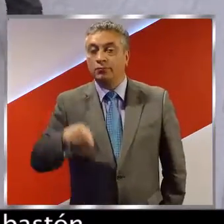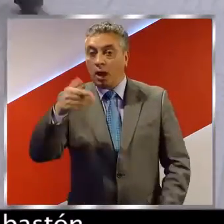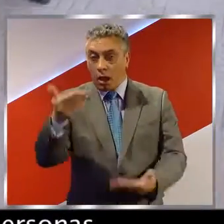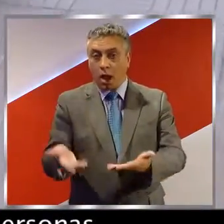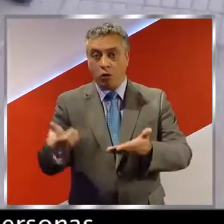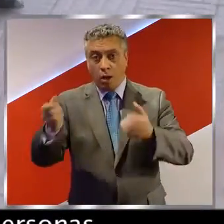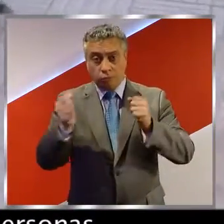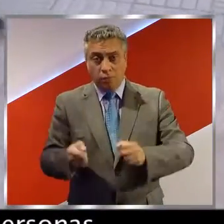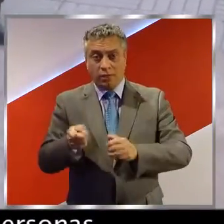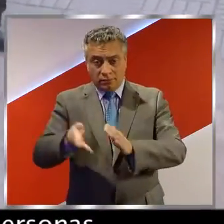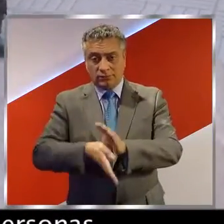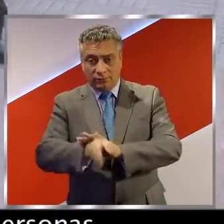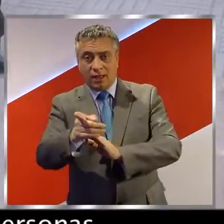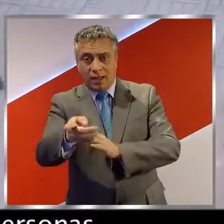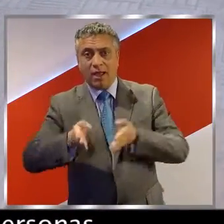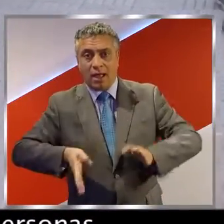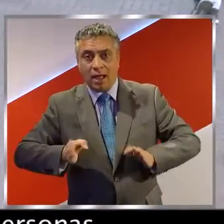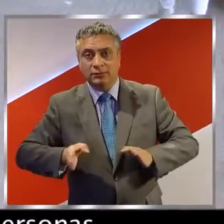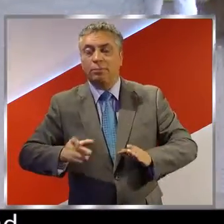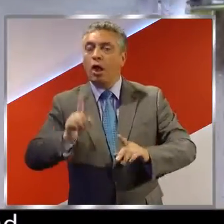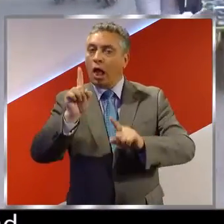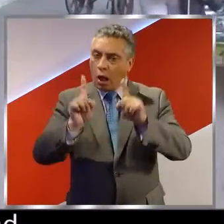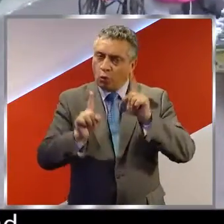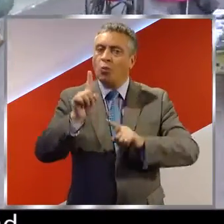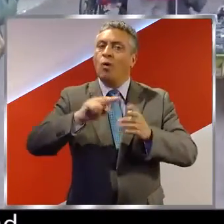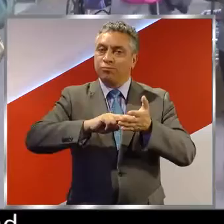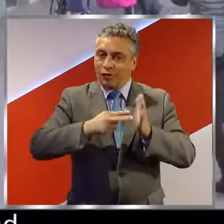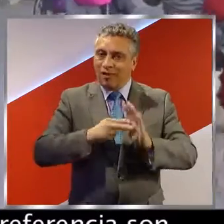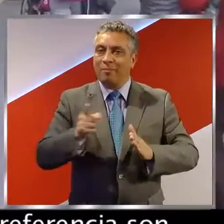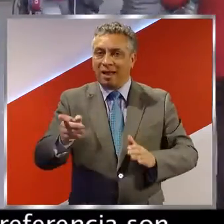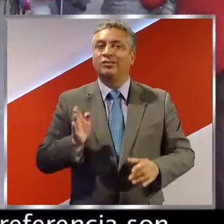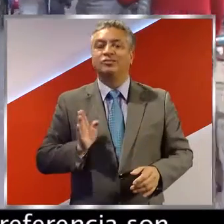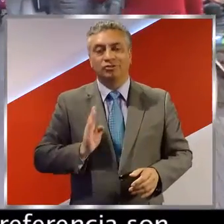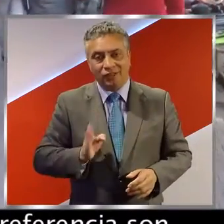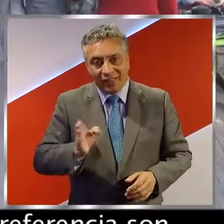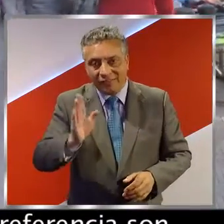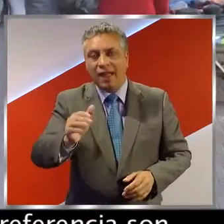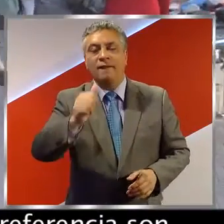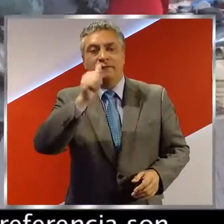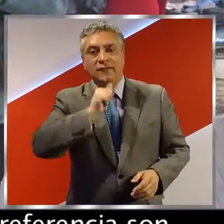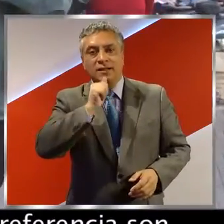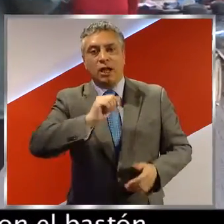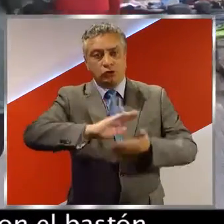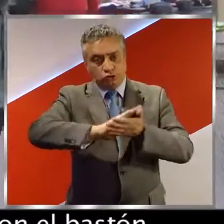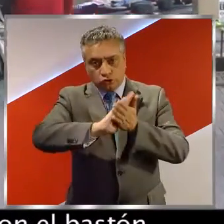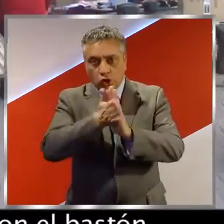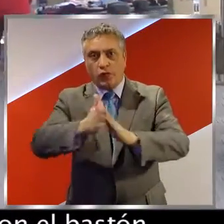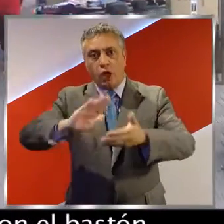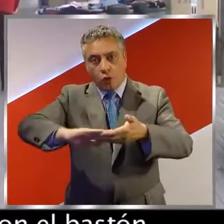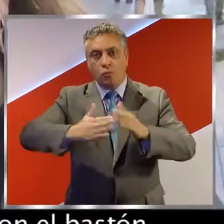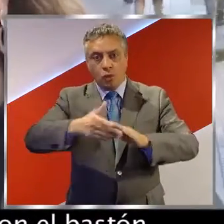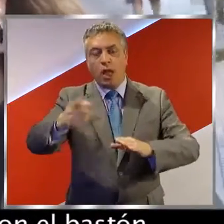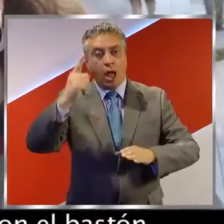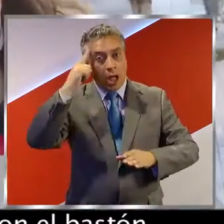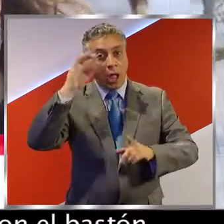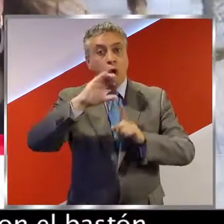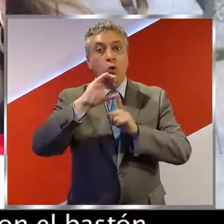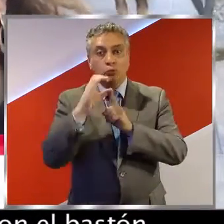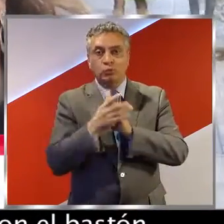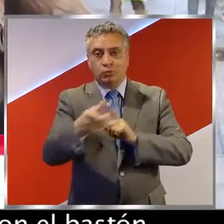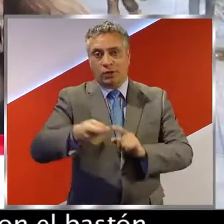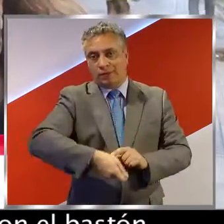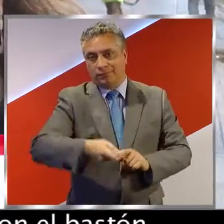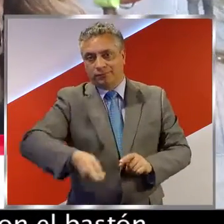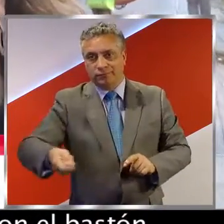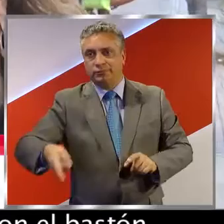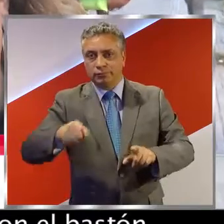bastón y las vías expeditas para personas con esta discapacidad. Para nosotros nuestro punto de referencia son la edificación,